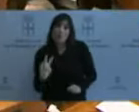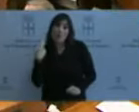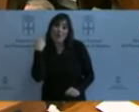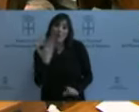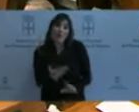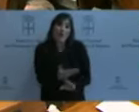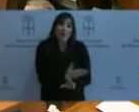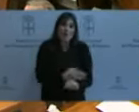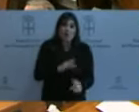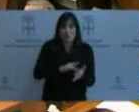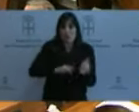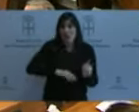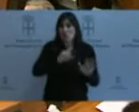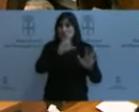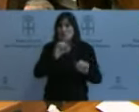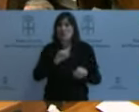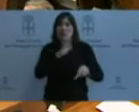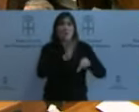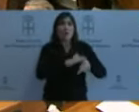Plantense la pregunta.